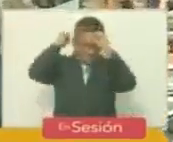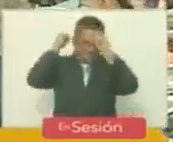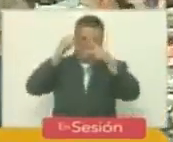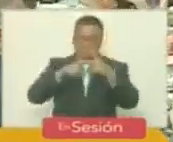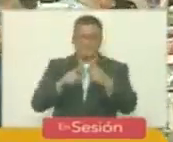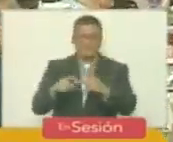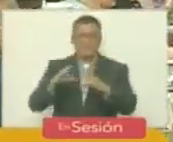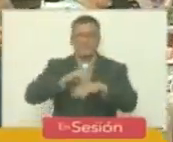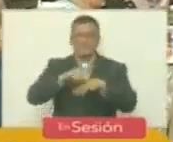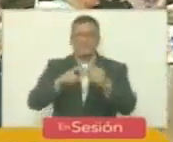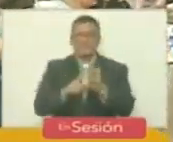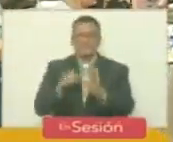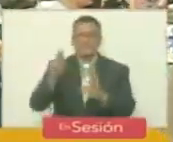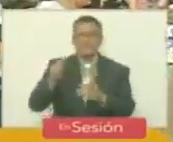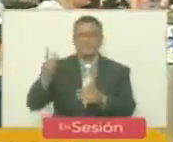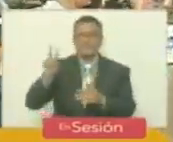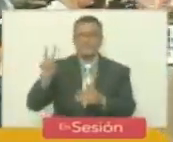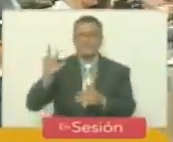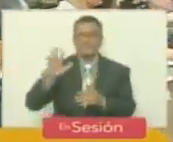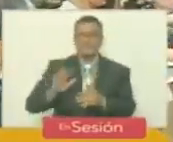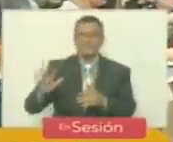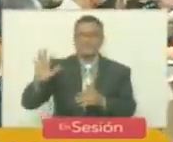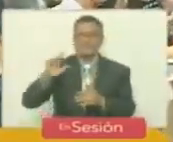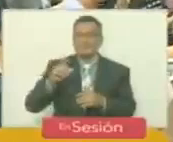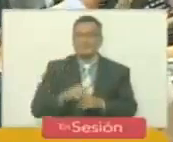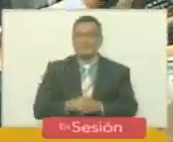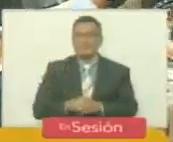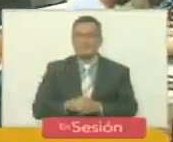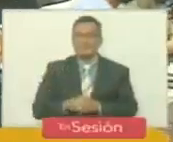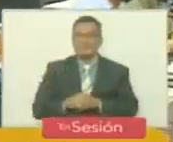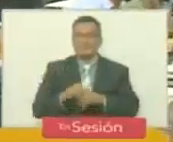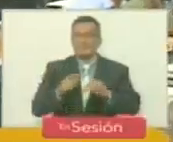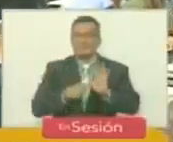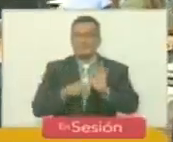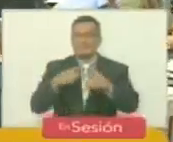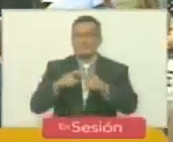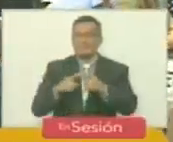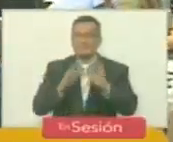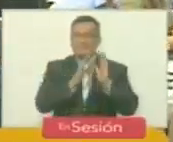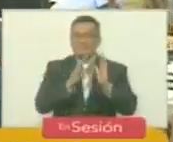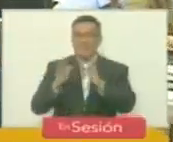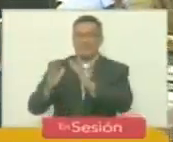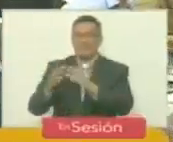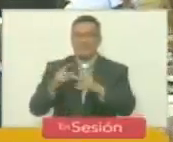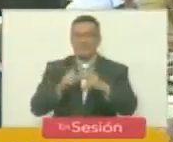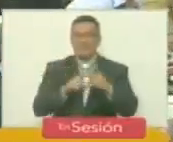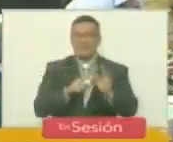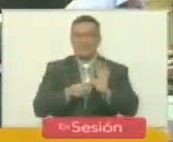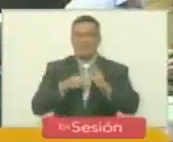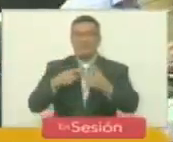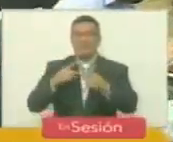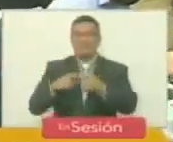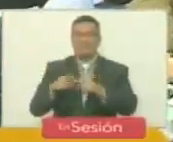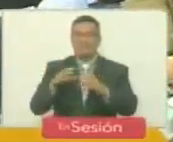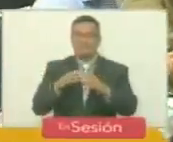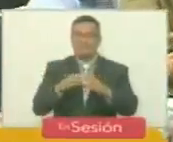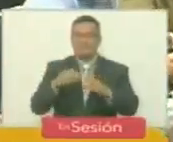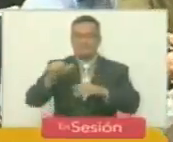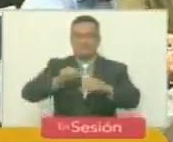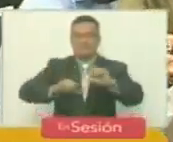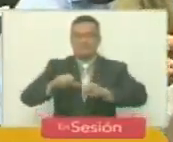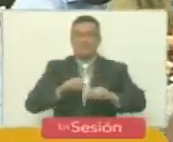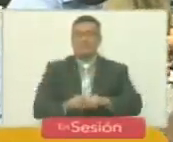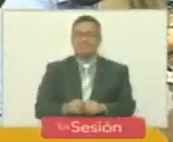plenipotenciario de la República Bolivariana de Venezuela ante la Organización para la Prohibición de Armas Químicas,